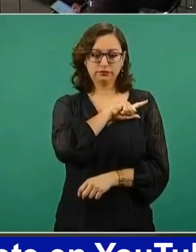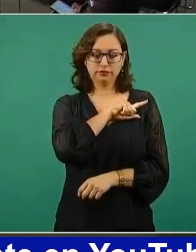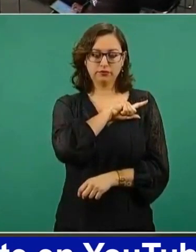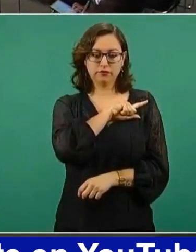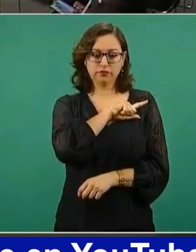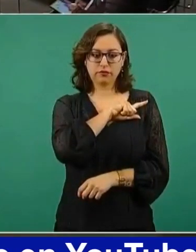pedirle...